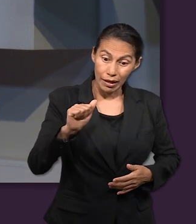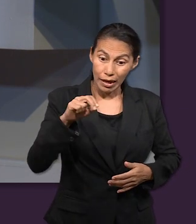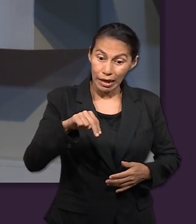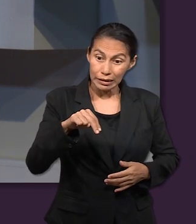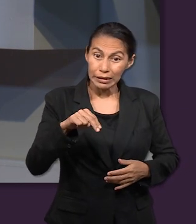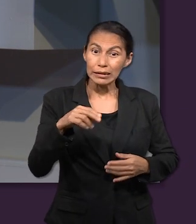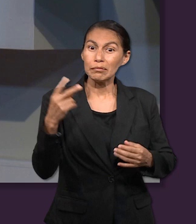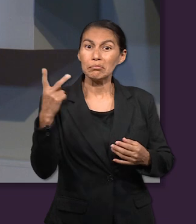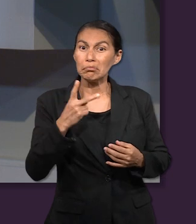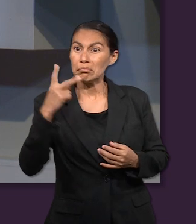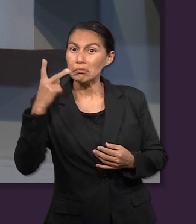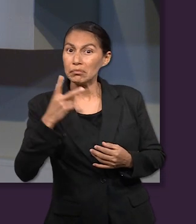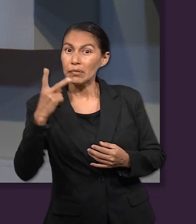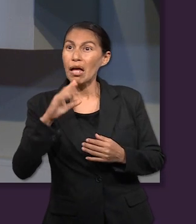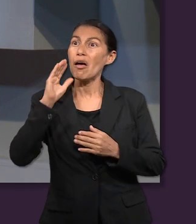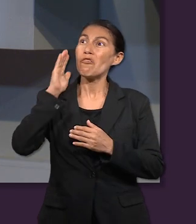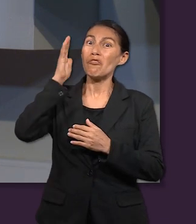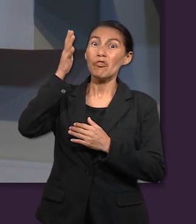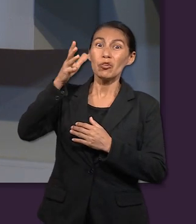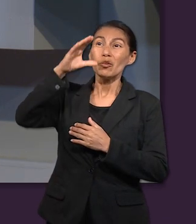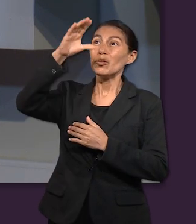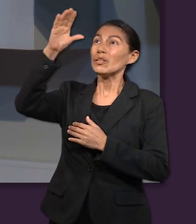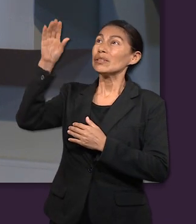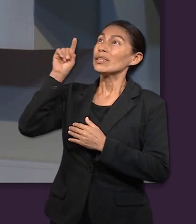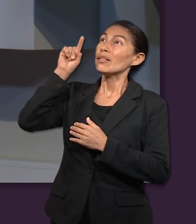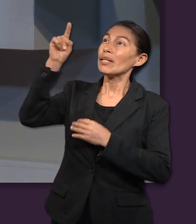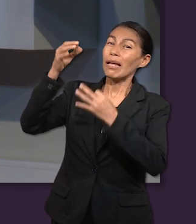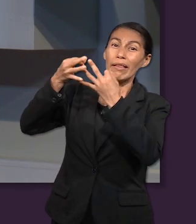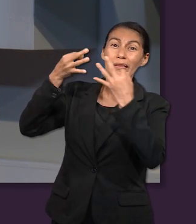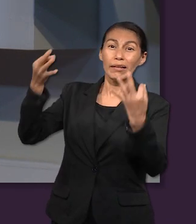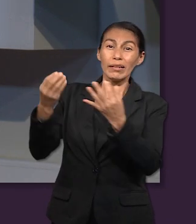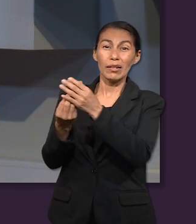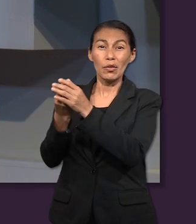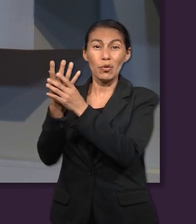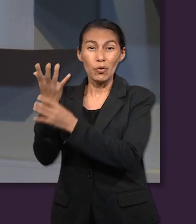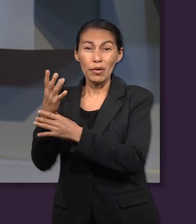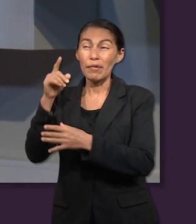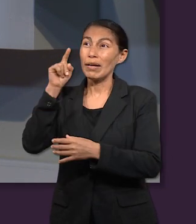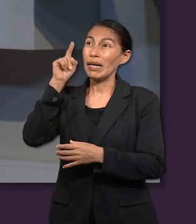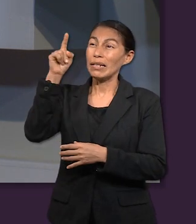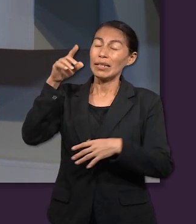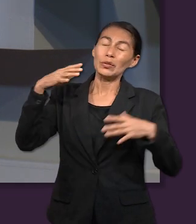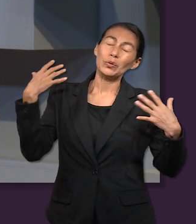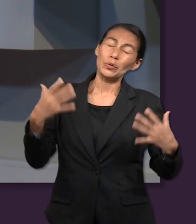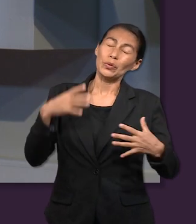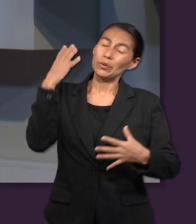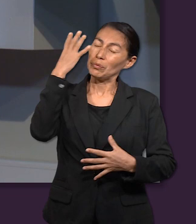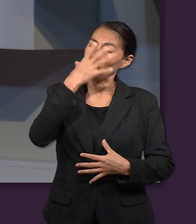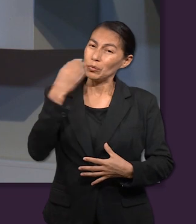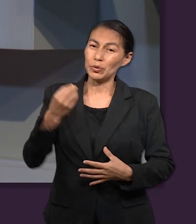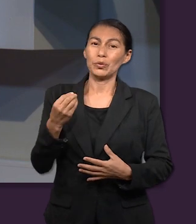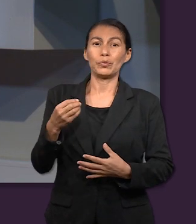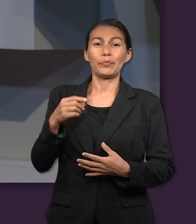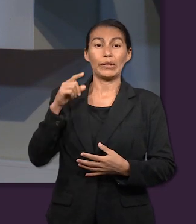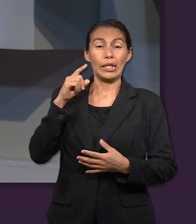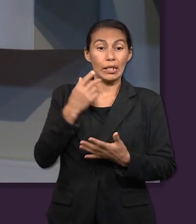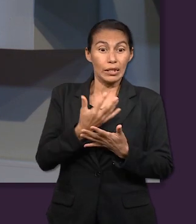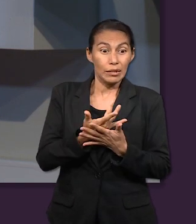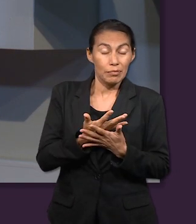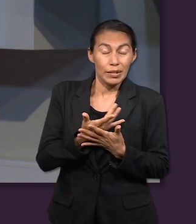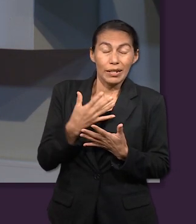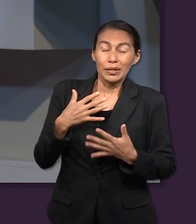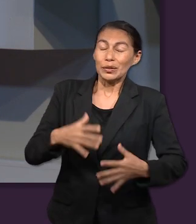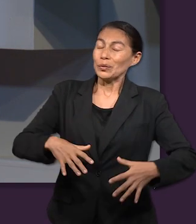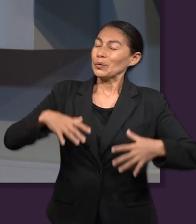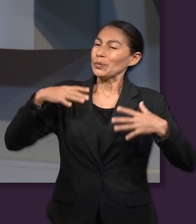un símbolo, un precursor de la esperanza suprema de salvación y de restauración de una nueva Jerusalén en el cielo nuevo y la